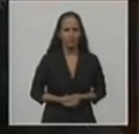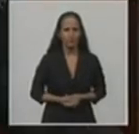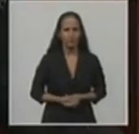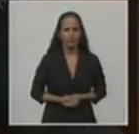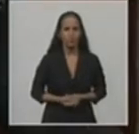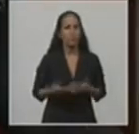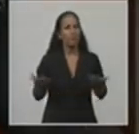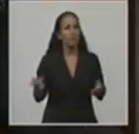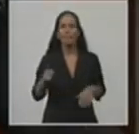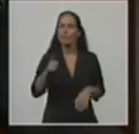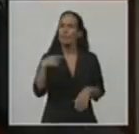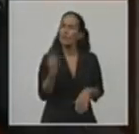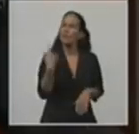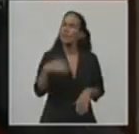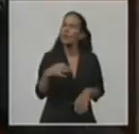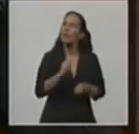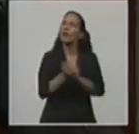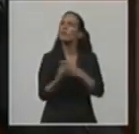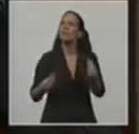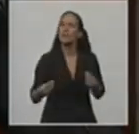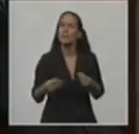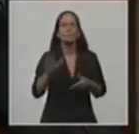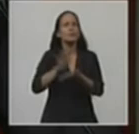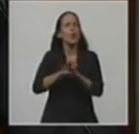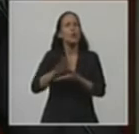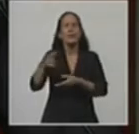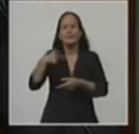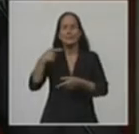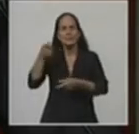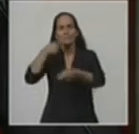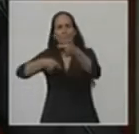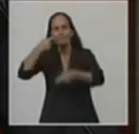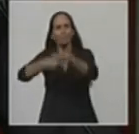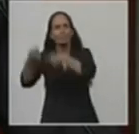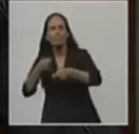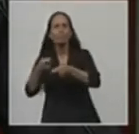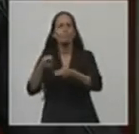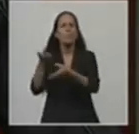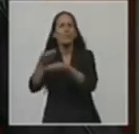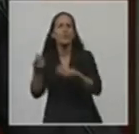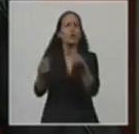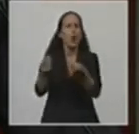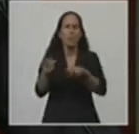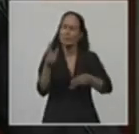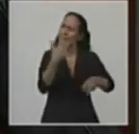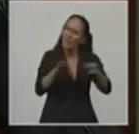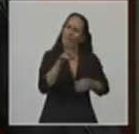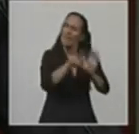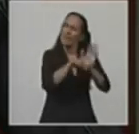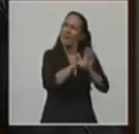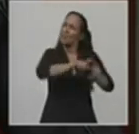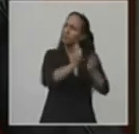Tenemos que cambiar la tendencia en la lucha contra el narcotráfico. Eso va a requerir de muchos cambios legislativos que espero